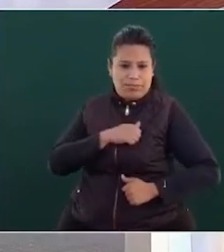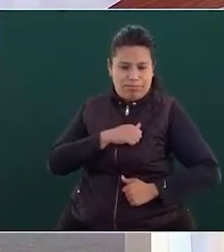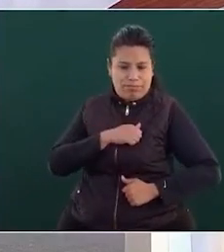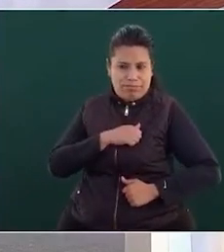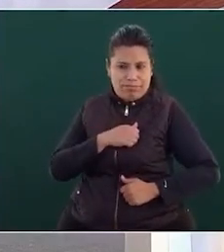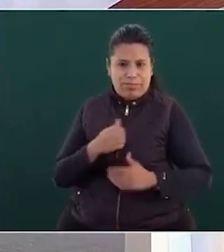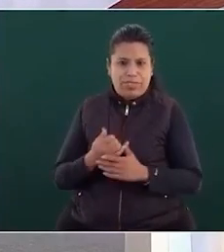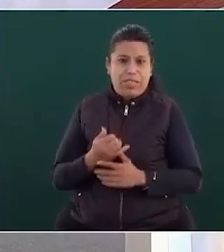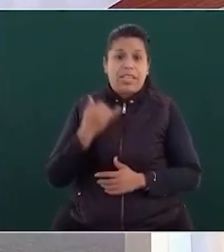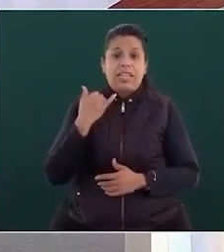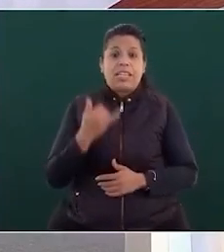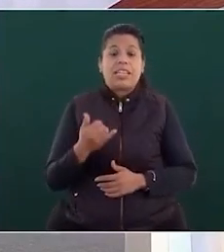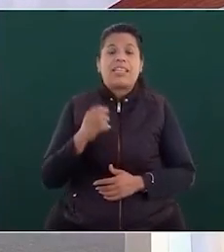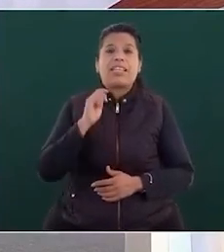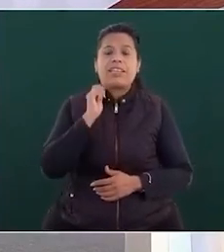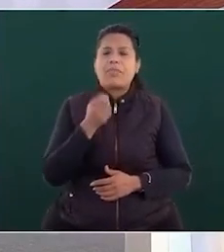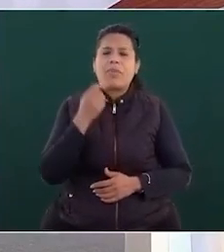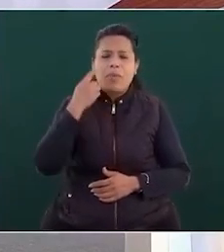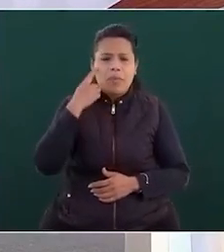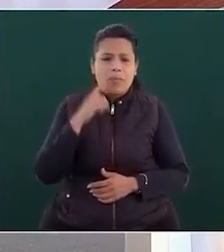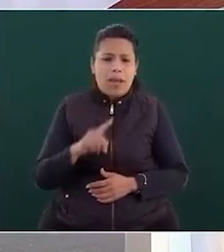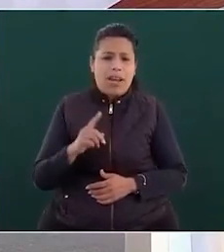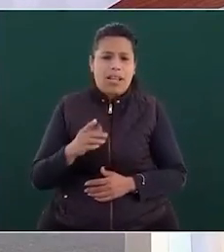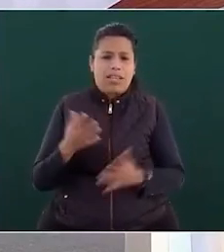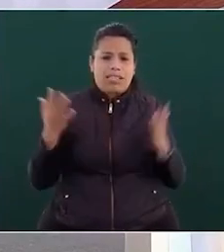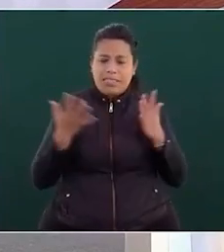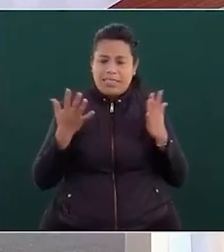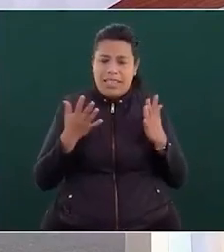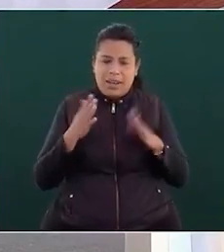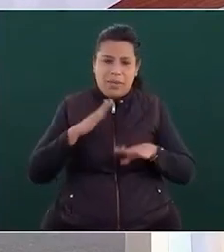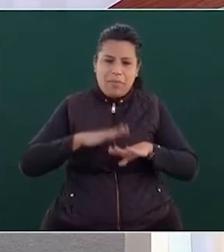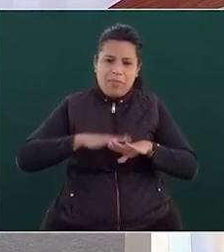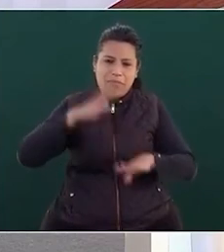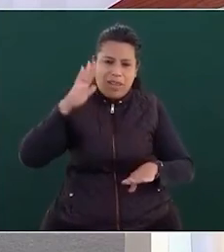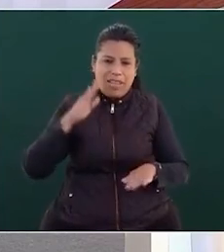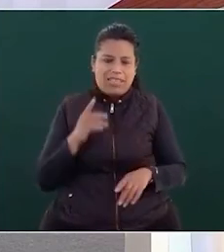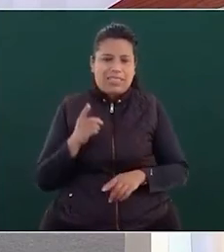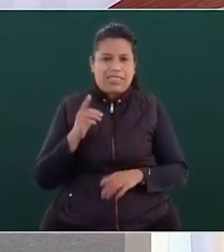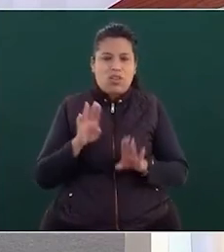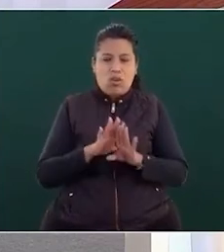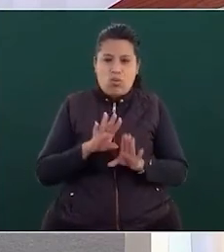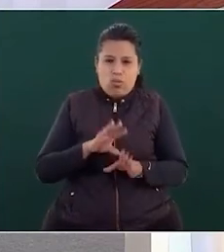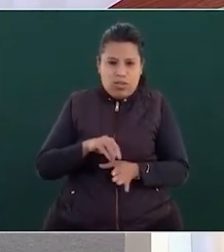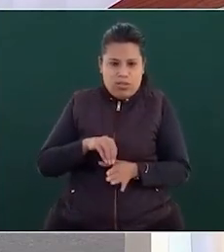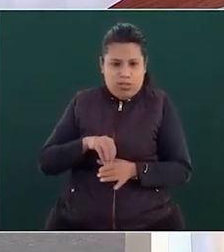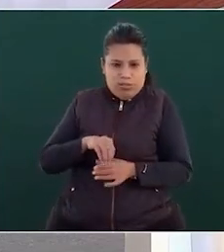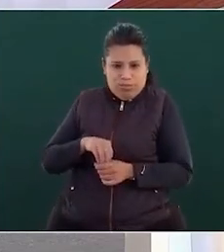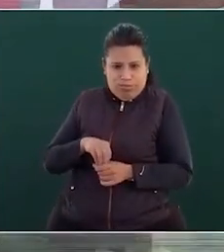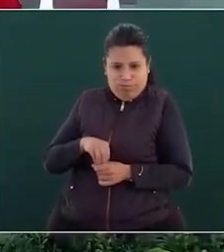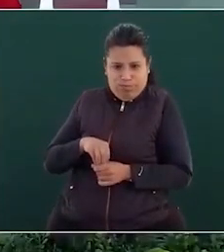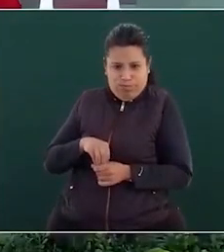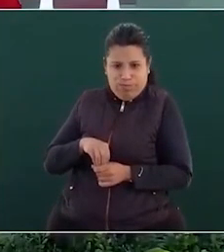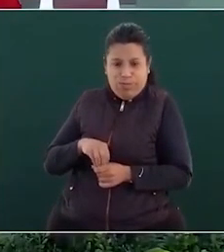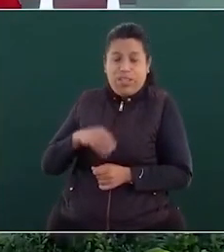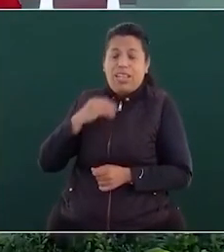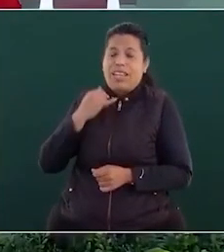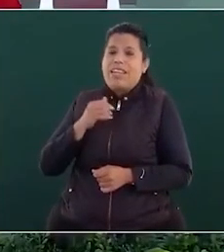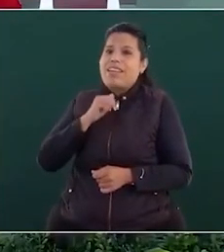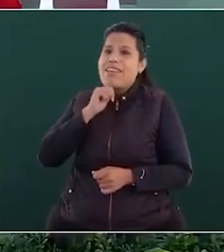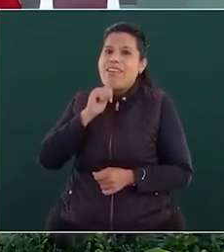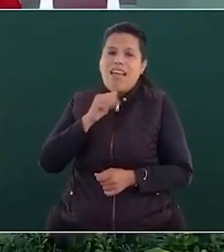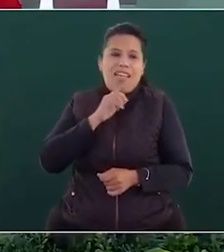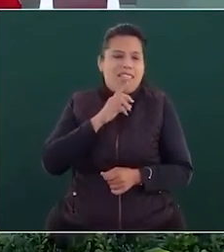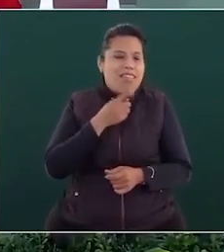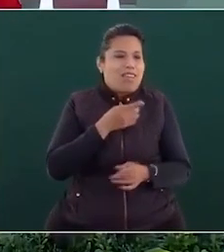y será un gobierno más opaco más discrecional menos democrático